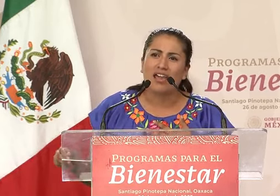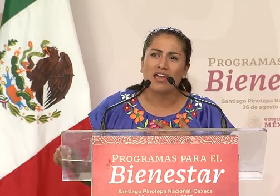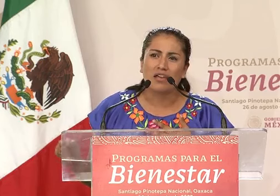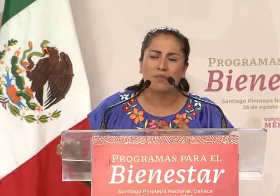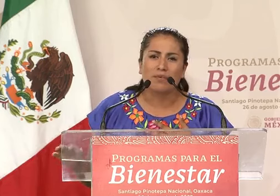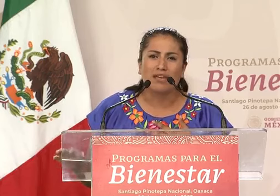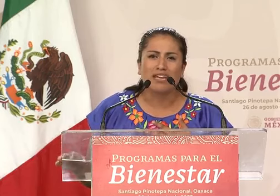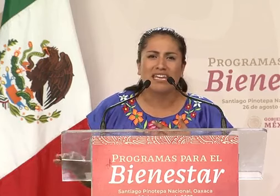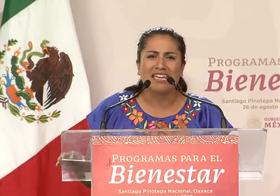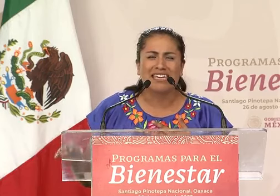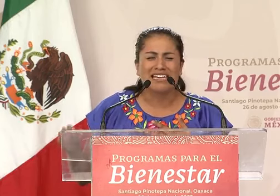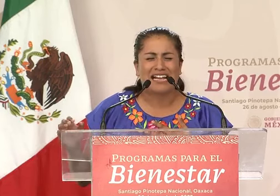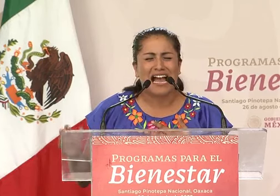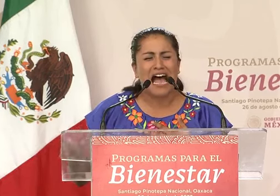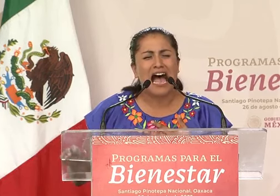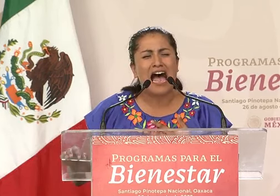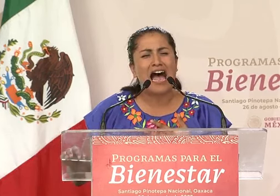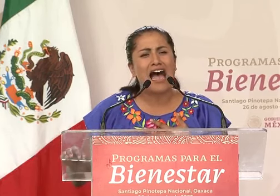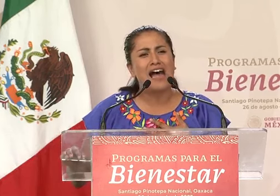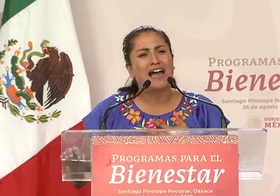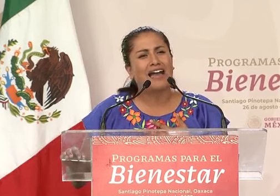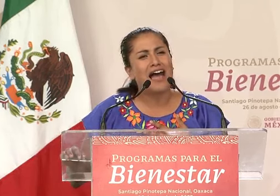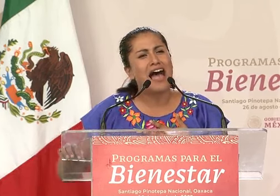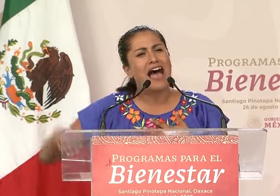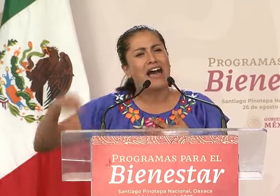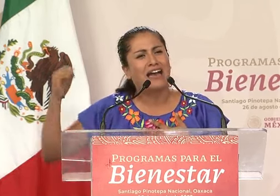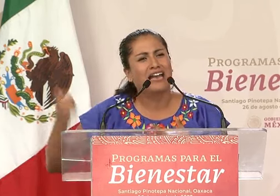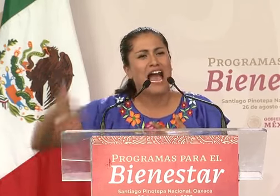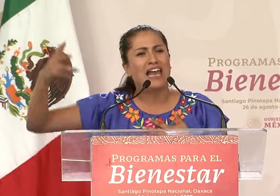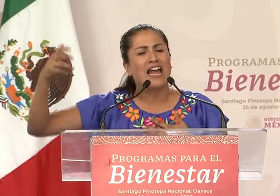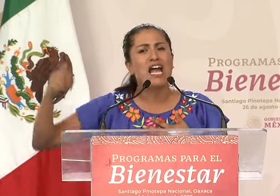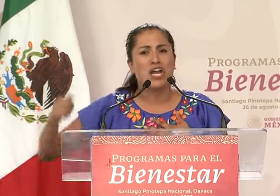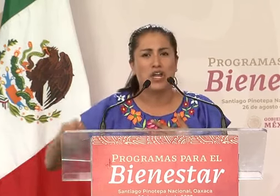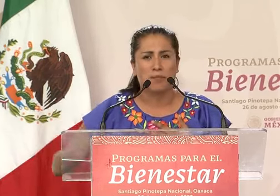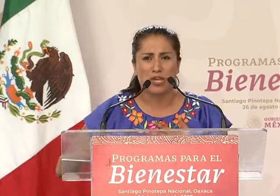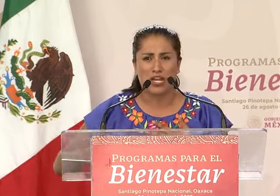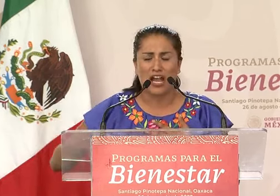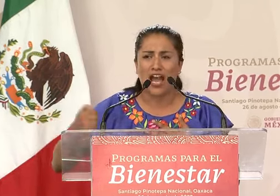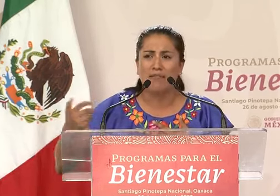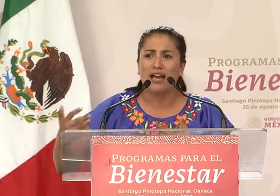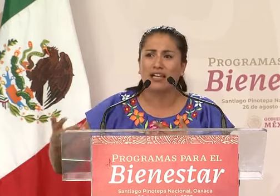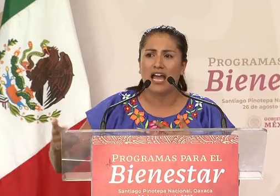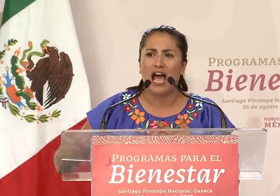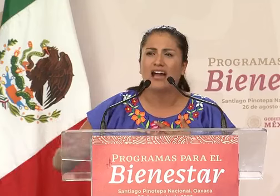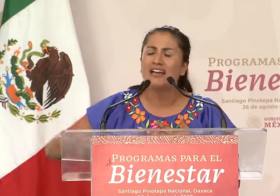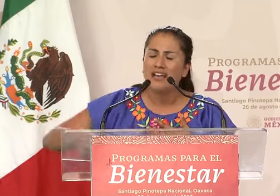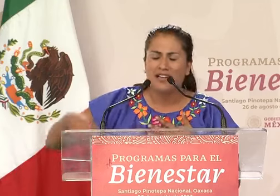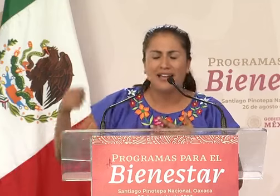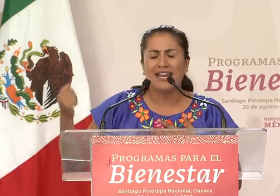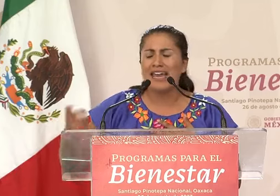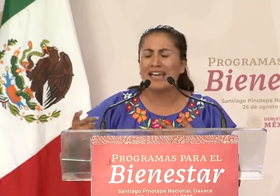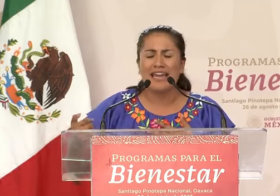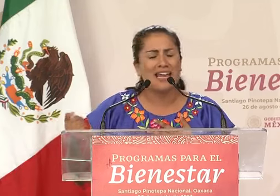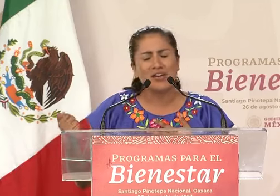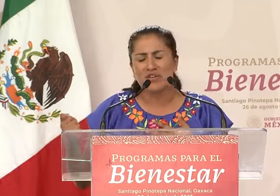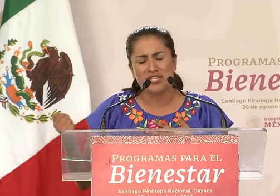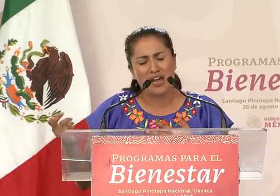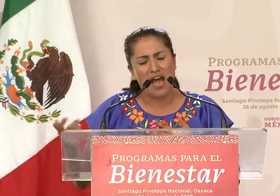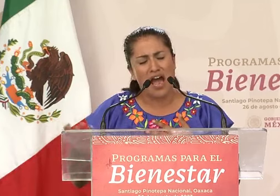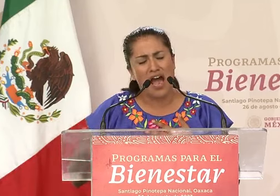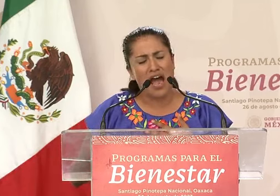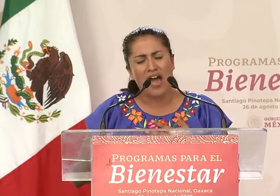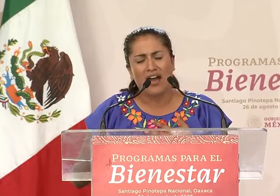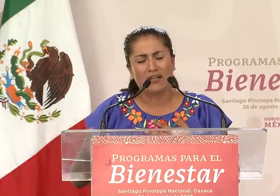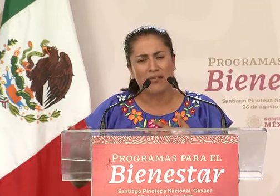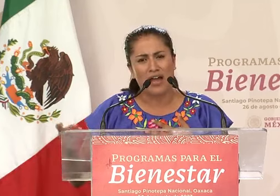¡Ey, pícar, rechayla! ¡Ey, pícar, machla! ¡Fíjlín un